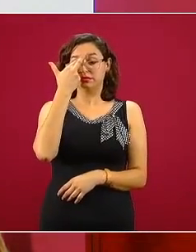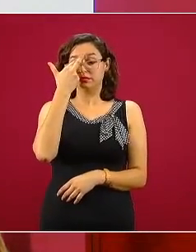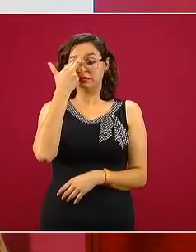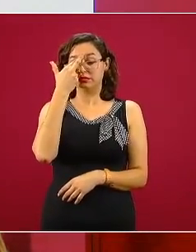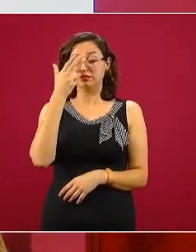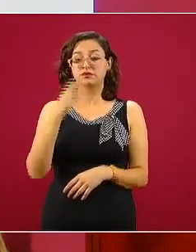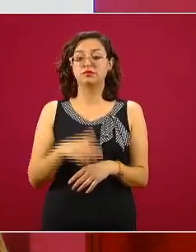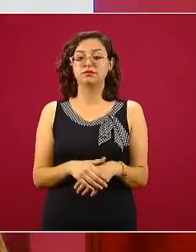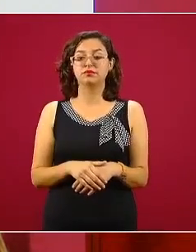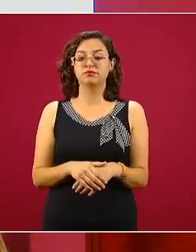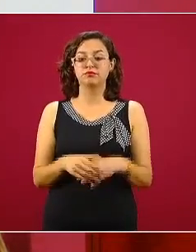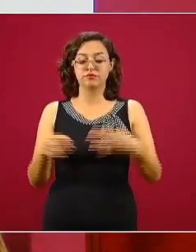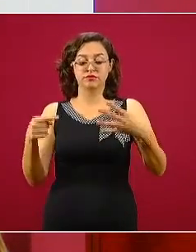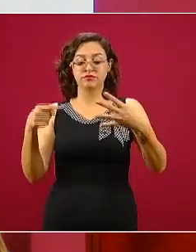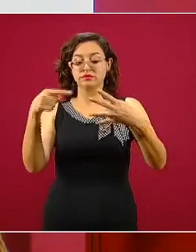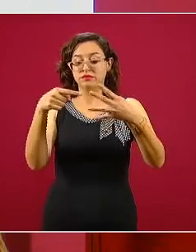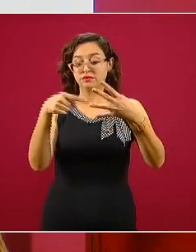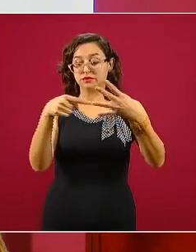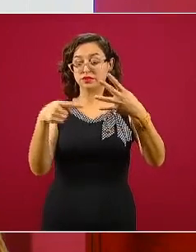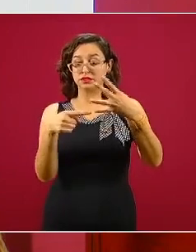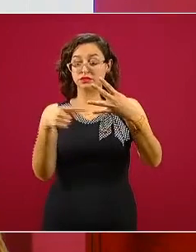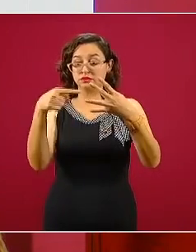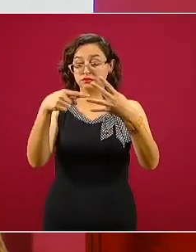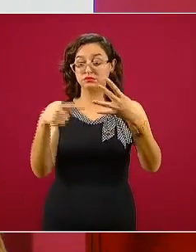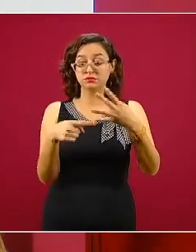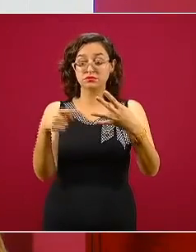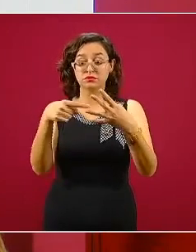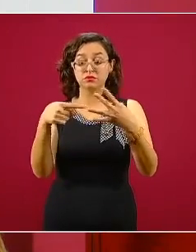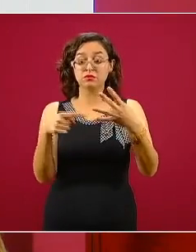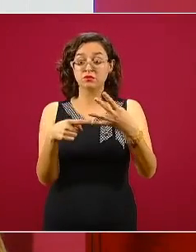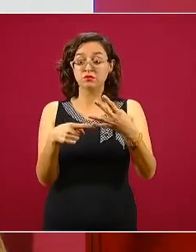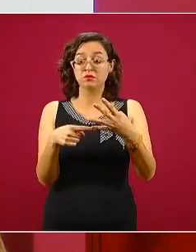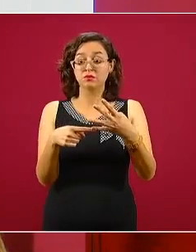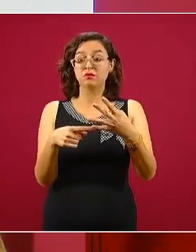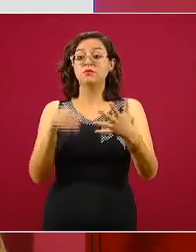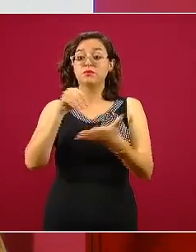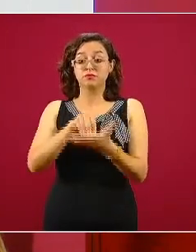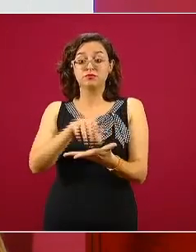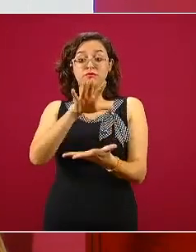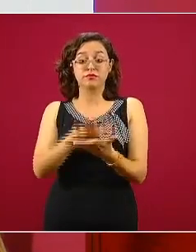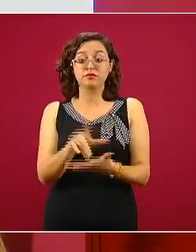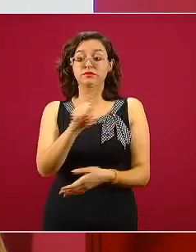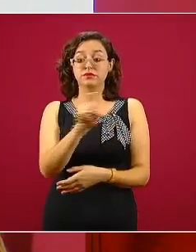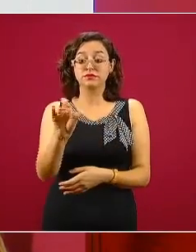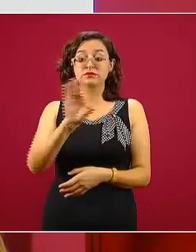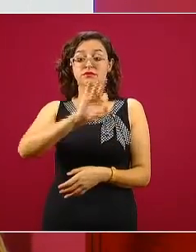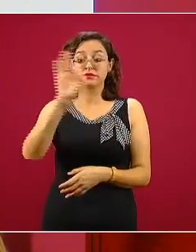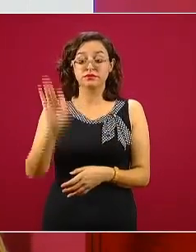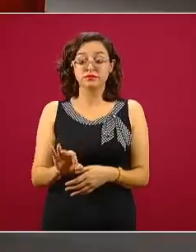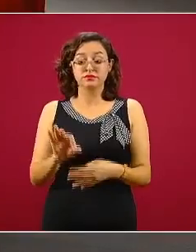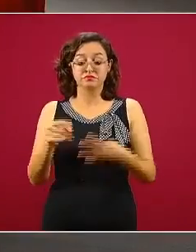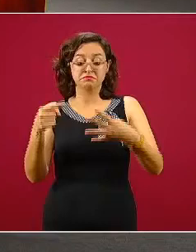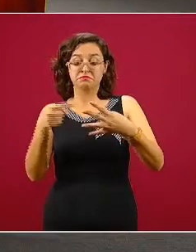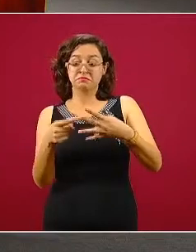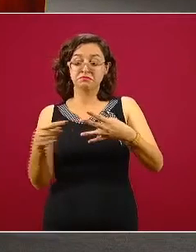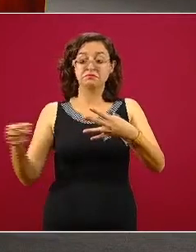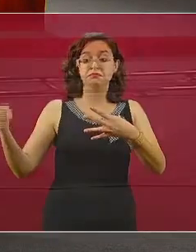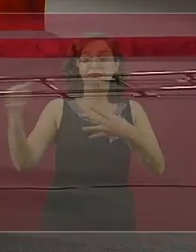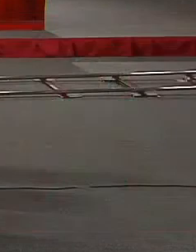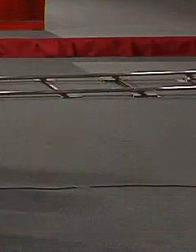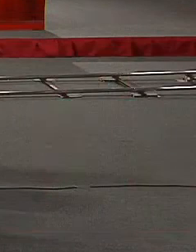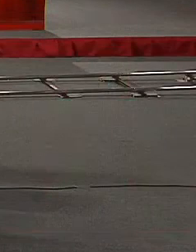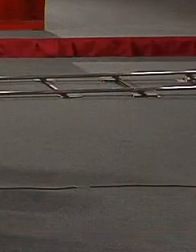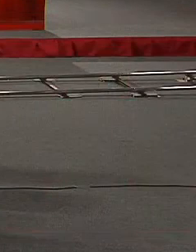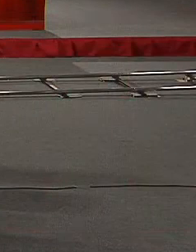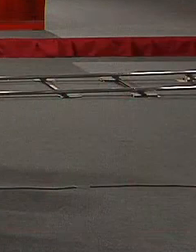personas graves y hospitalizadas críticamente enfermas, que se registran al 100%, en la condición de